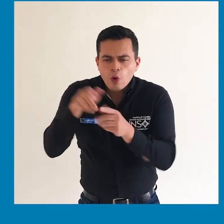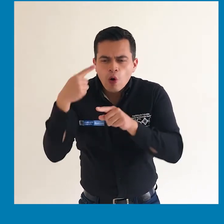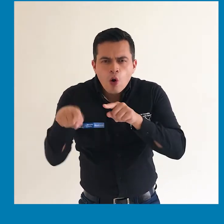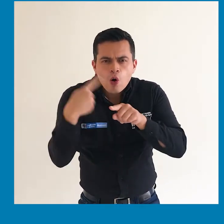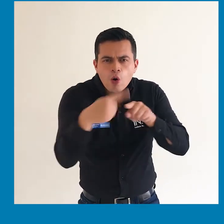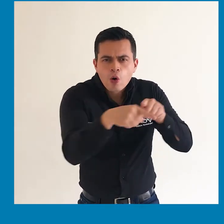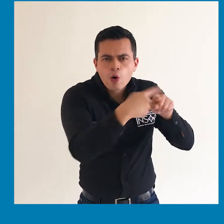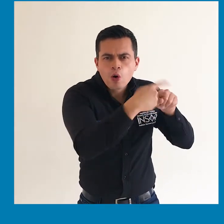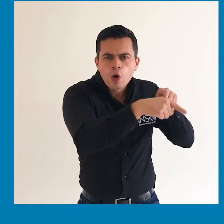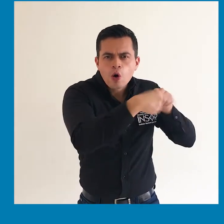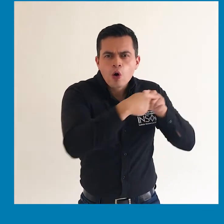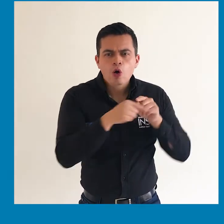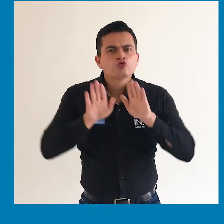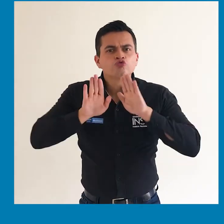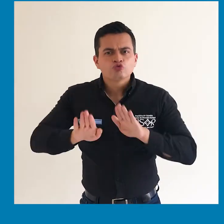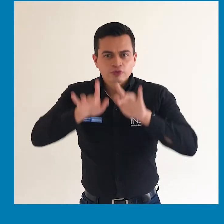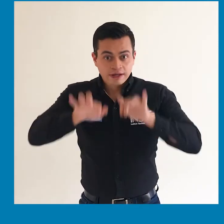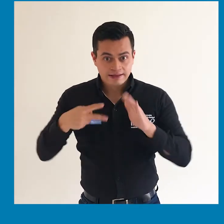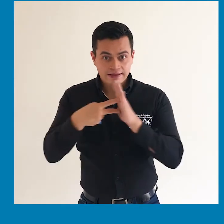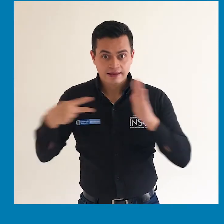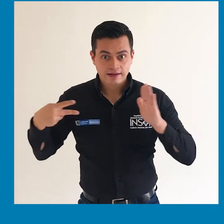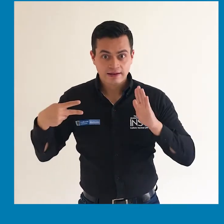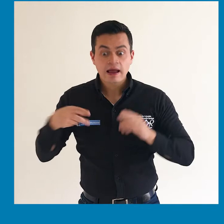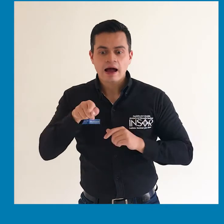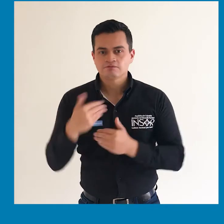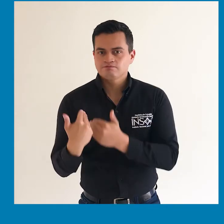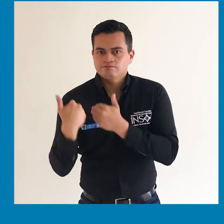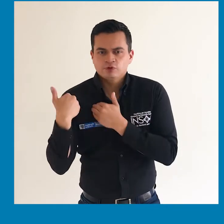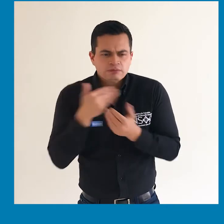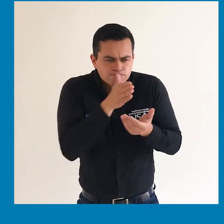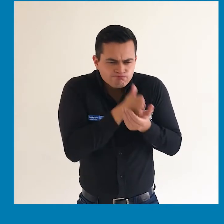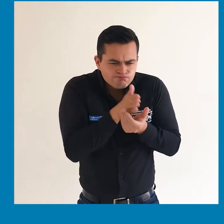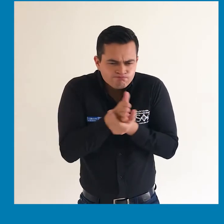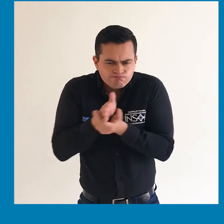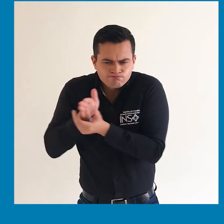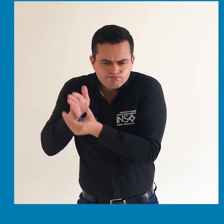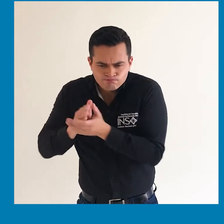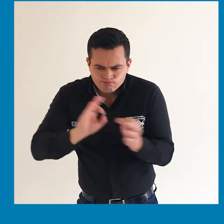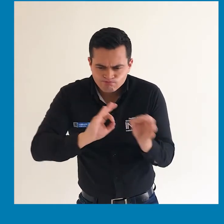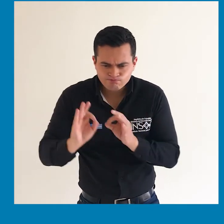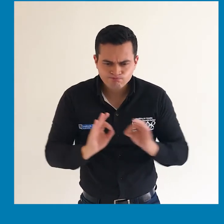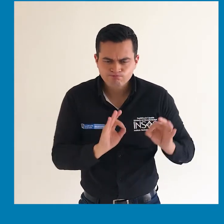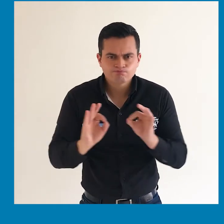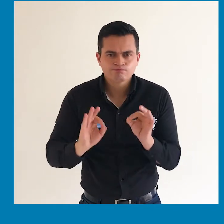Llevar el archivo, custodia y administración de la documentación vinculada a sus funciones.